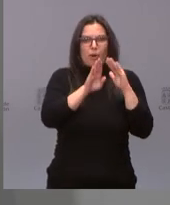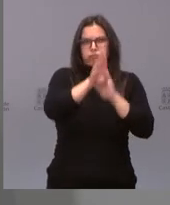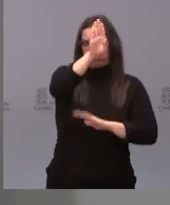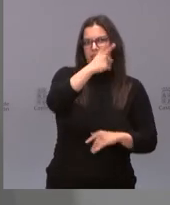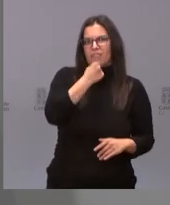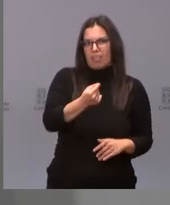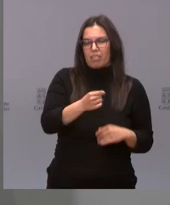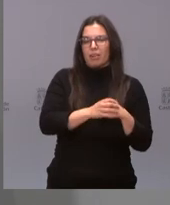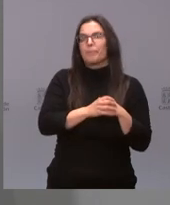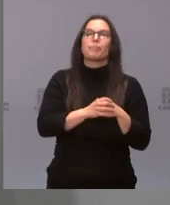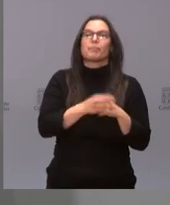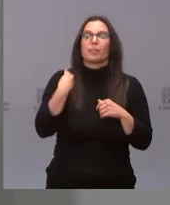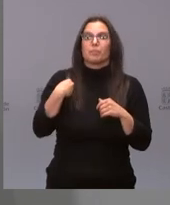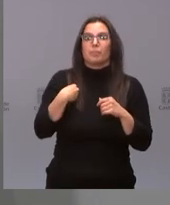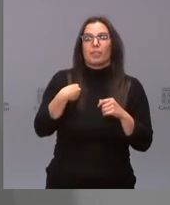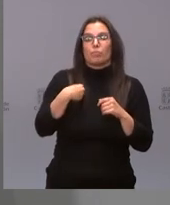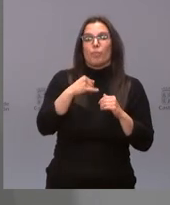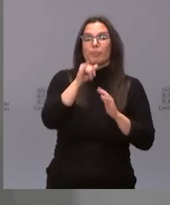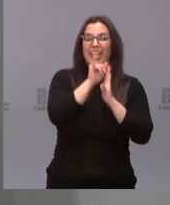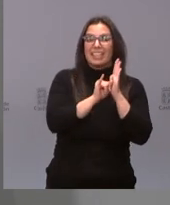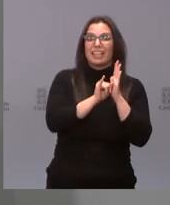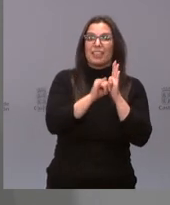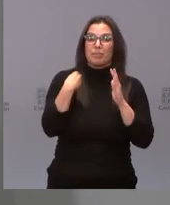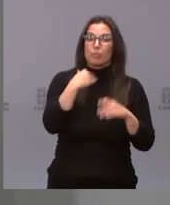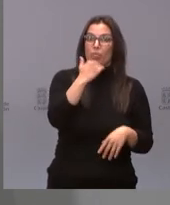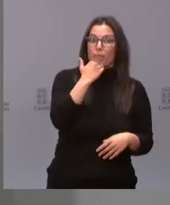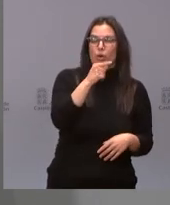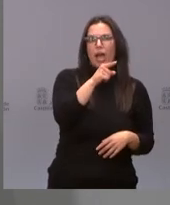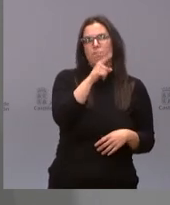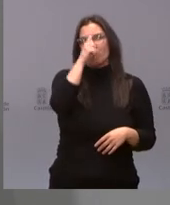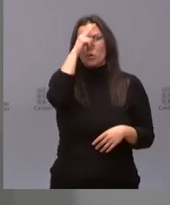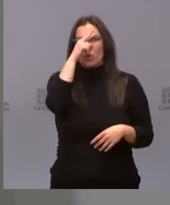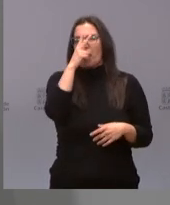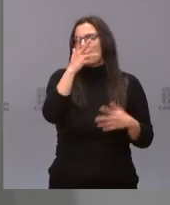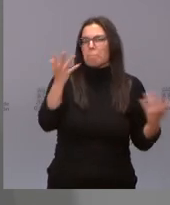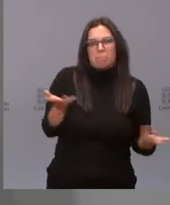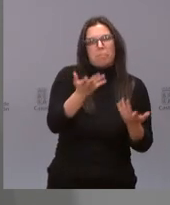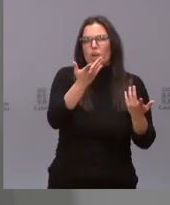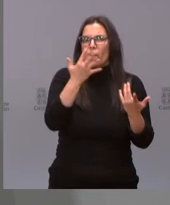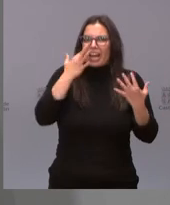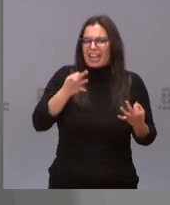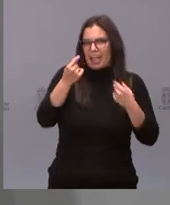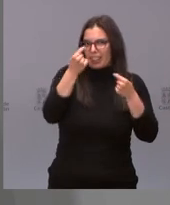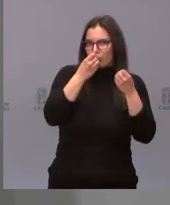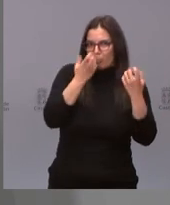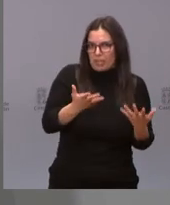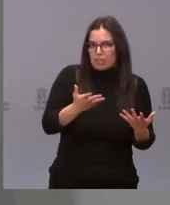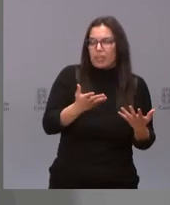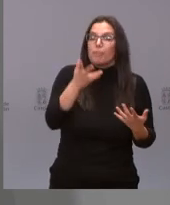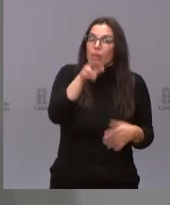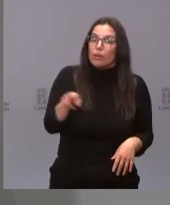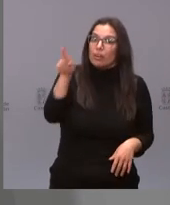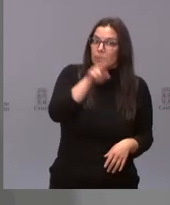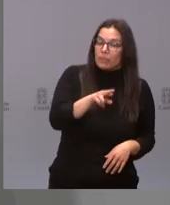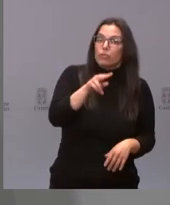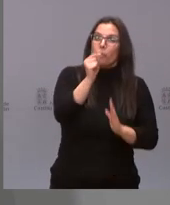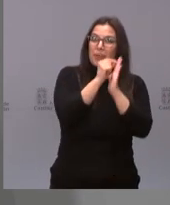El RT de Zamora, pues, me preocupa, pero relativamente poco por las buenísimas cifras que tienen. Pero sigo insistiendo en